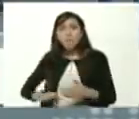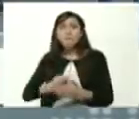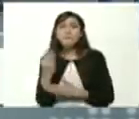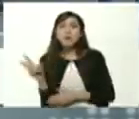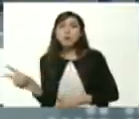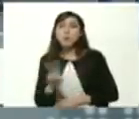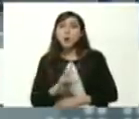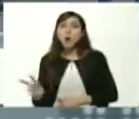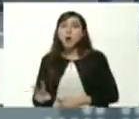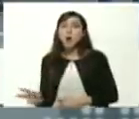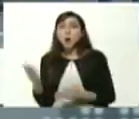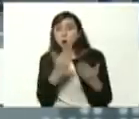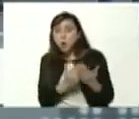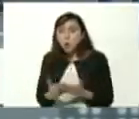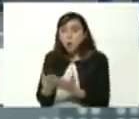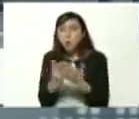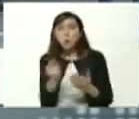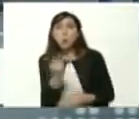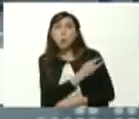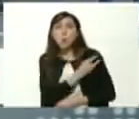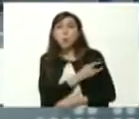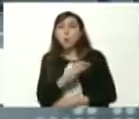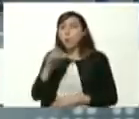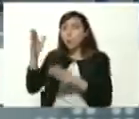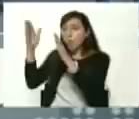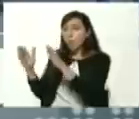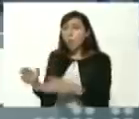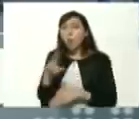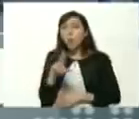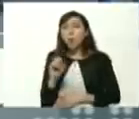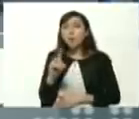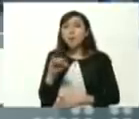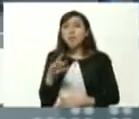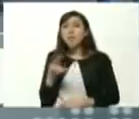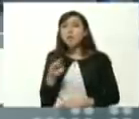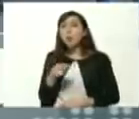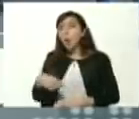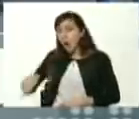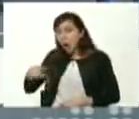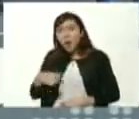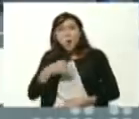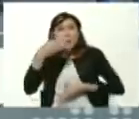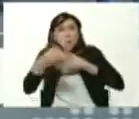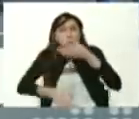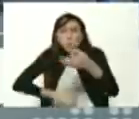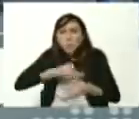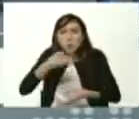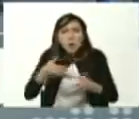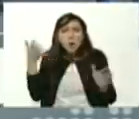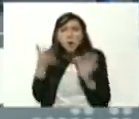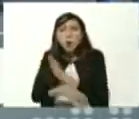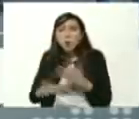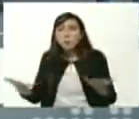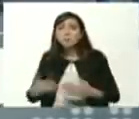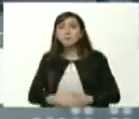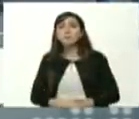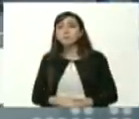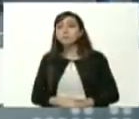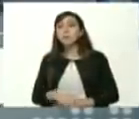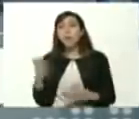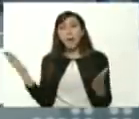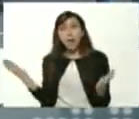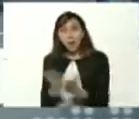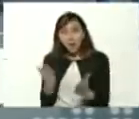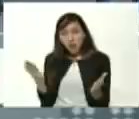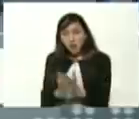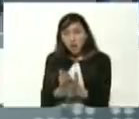venezolana de estudiantes universitarios Jesús Rodríguez para que ellos nos expliquen en la unidad educativa